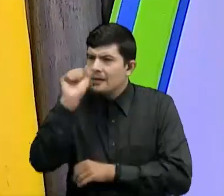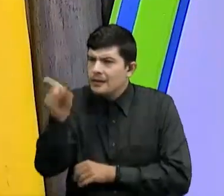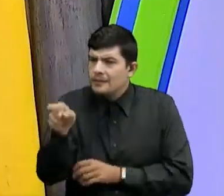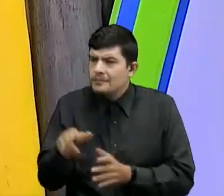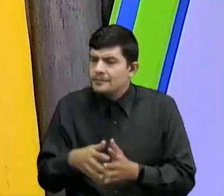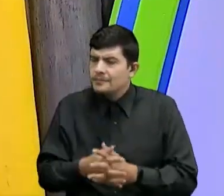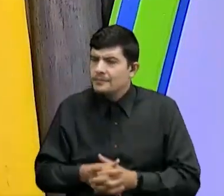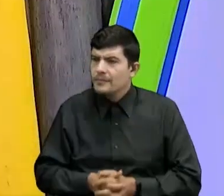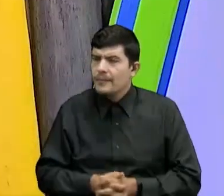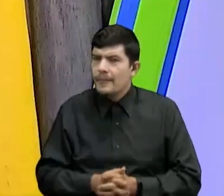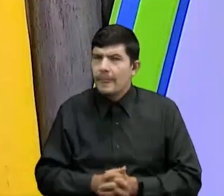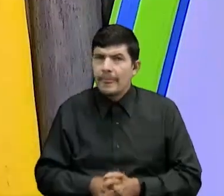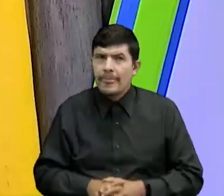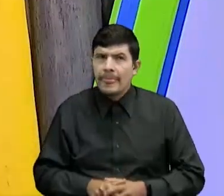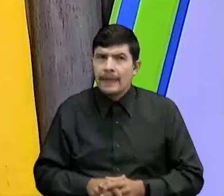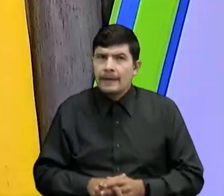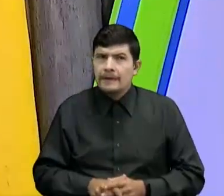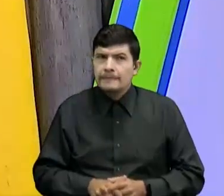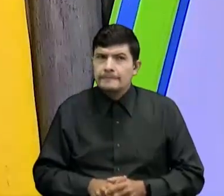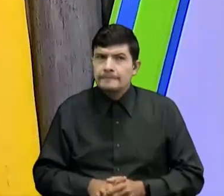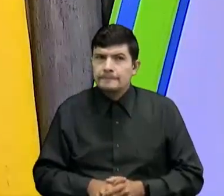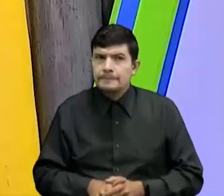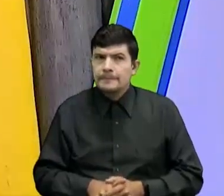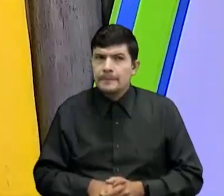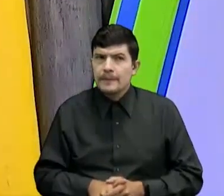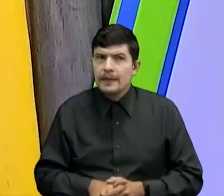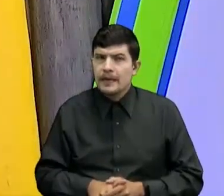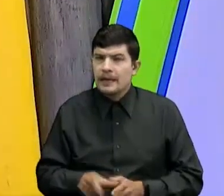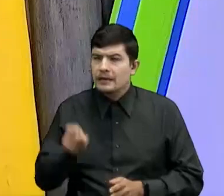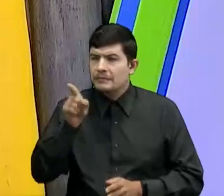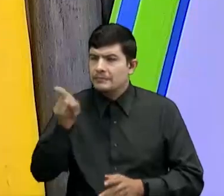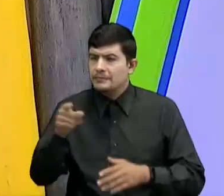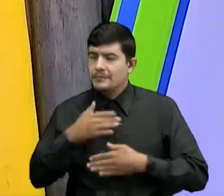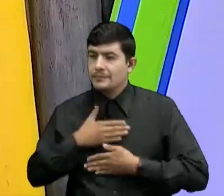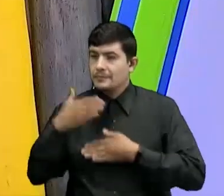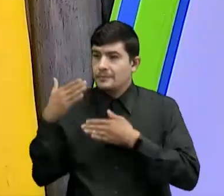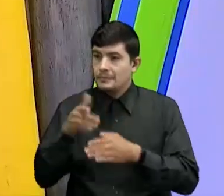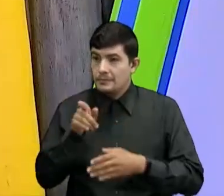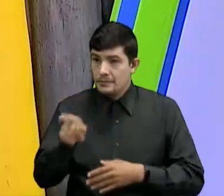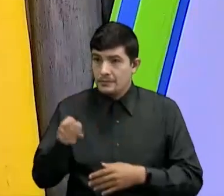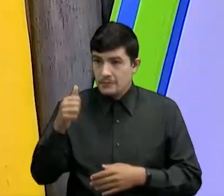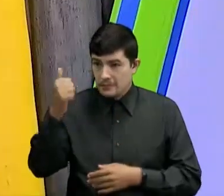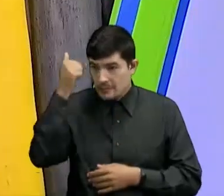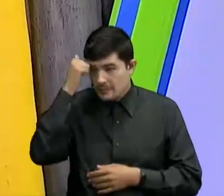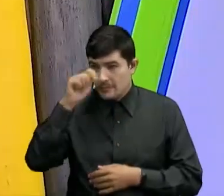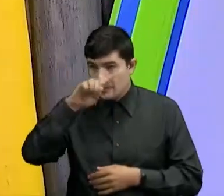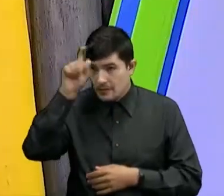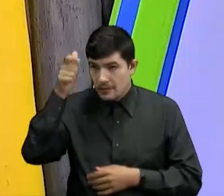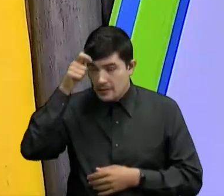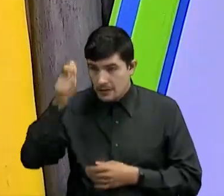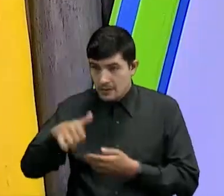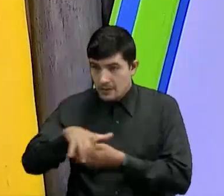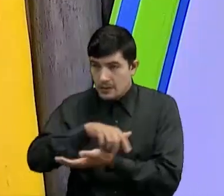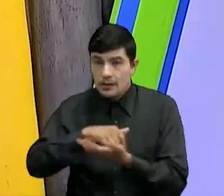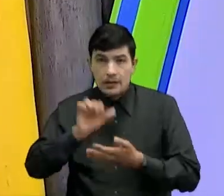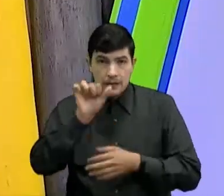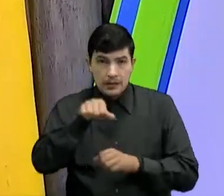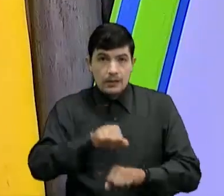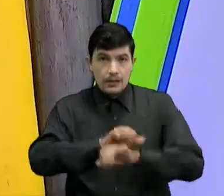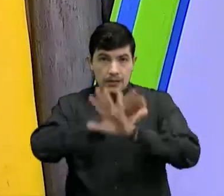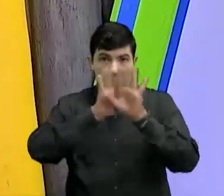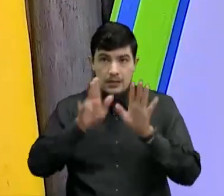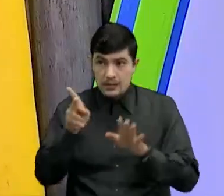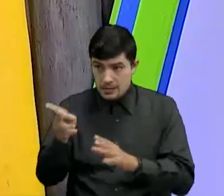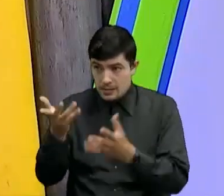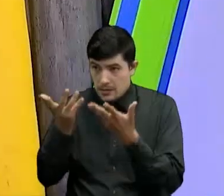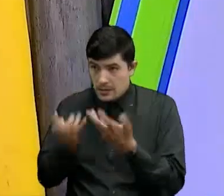¿No te gustaría enviarle por allí Un saludito A nuestro señor gobernador? Sí señora Bueno